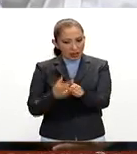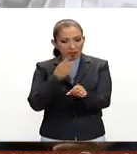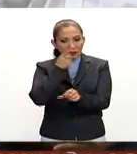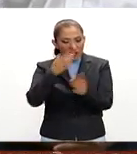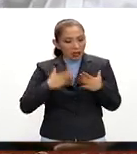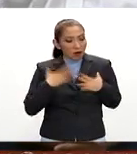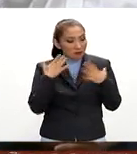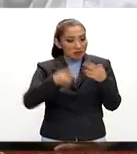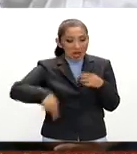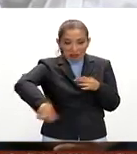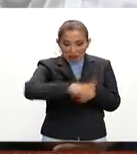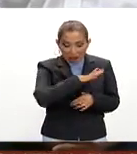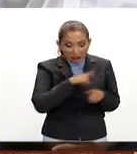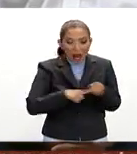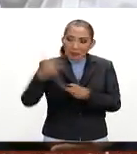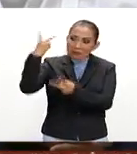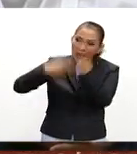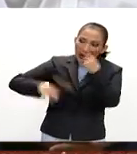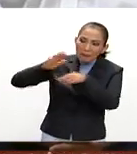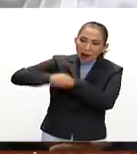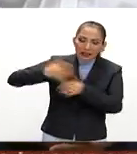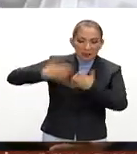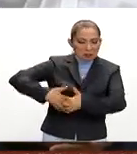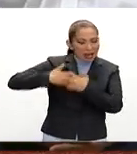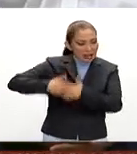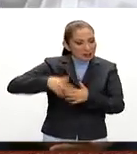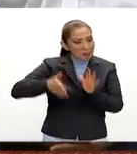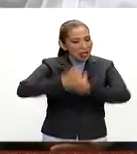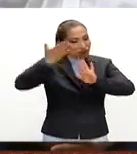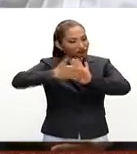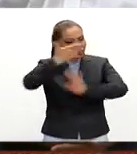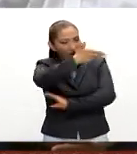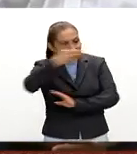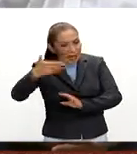confianza, a que vengan inversiones para construcción de hoteles,